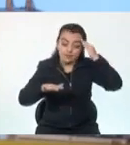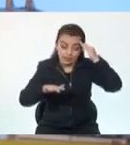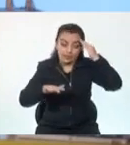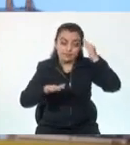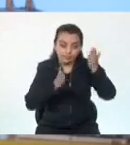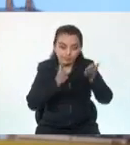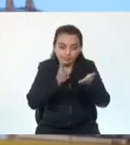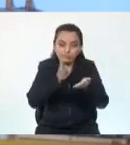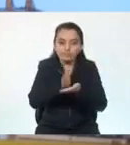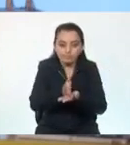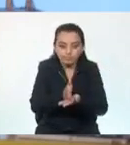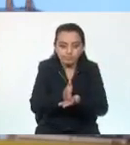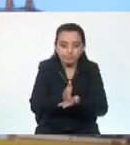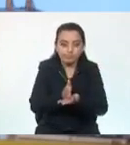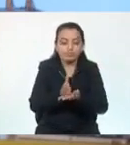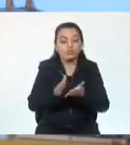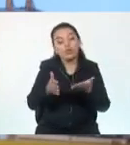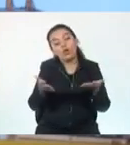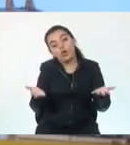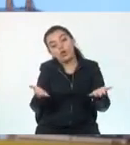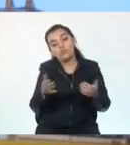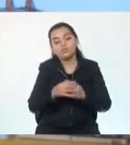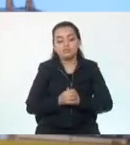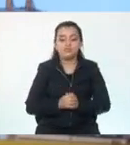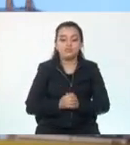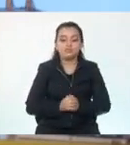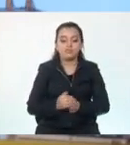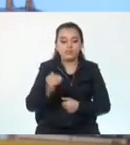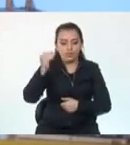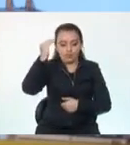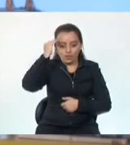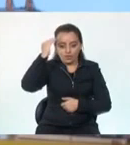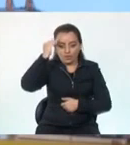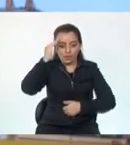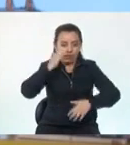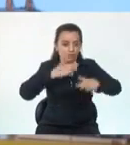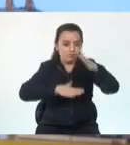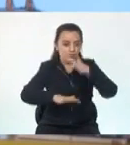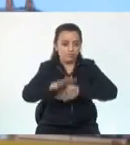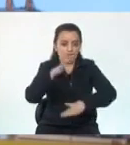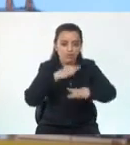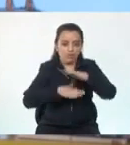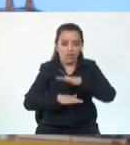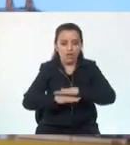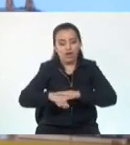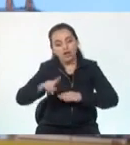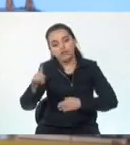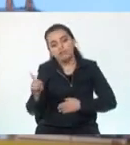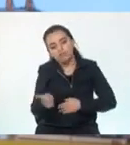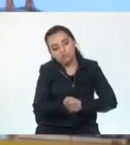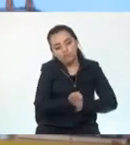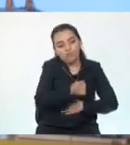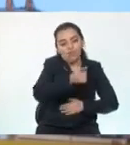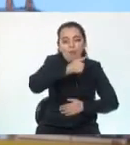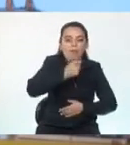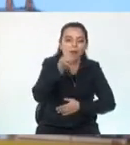específico, por ejemplo, si nosotros estamos en el mar y salimos a pescar y volver a regresar a la orilla.